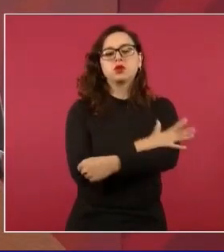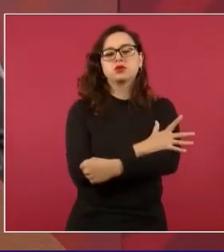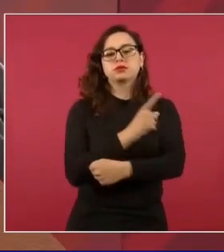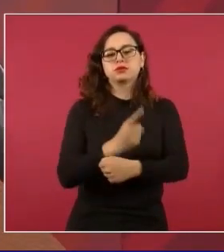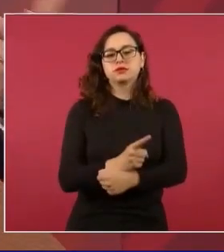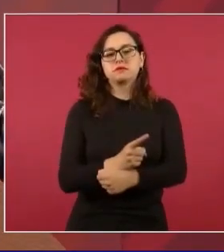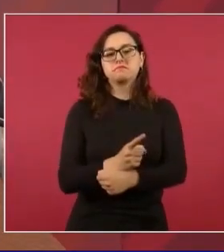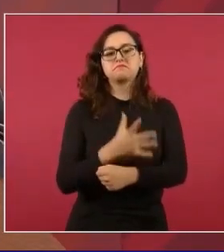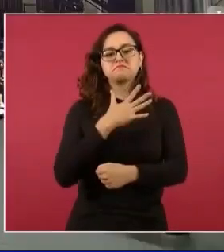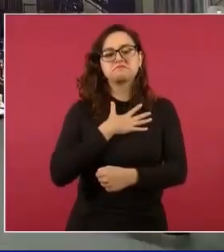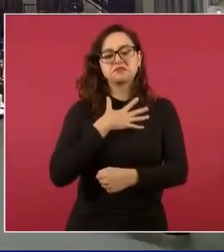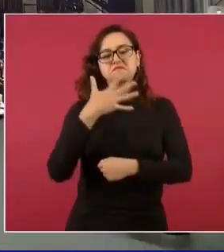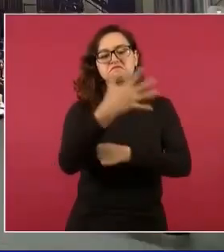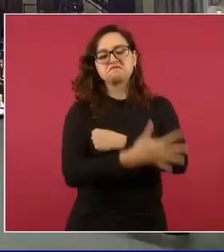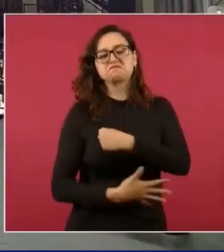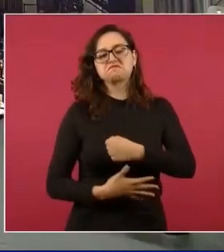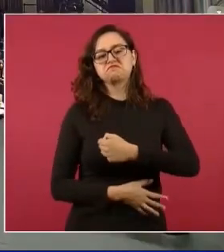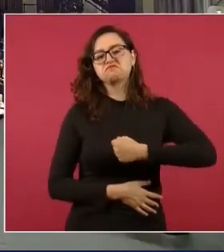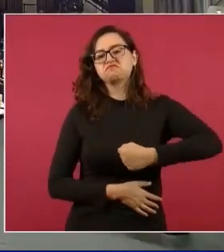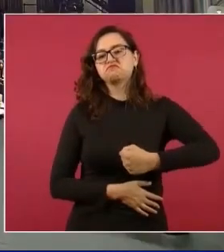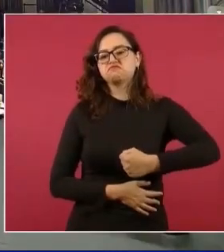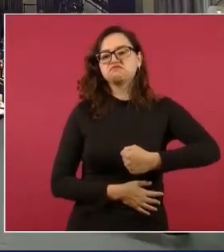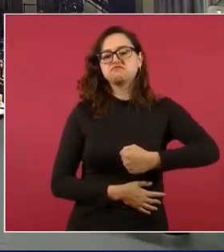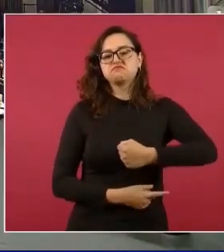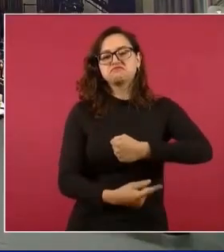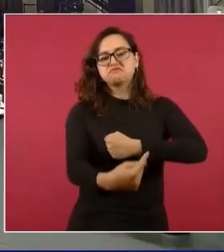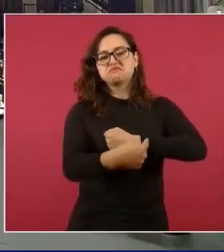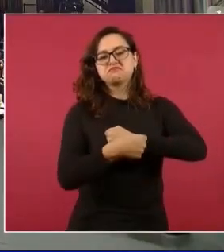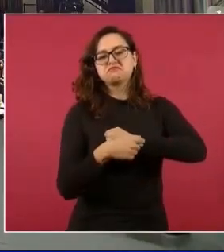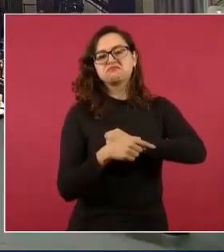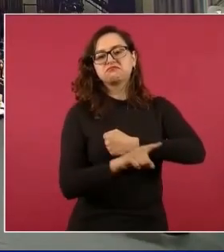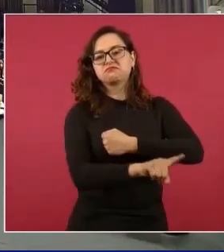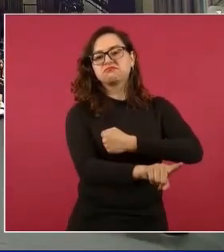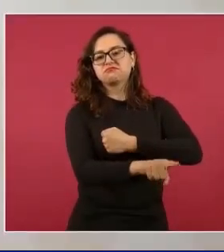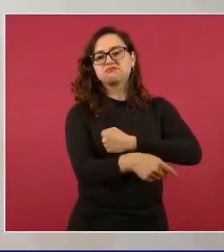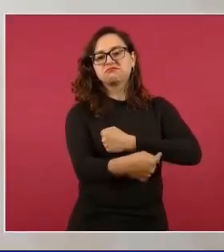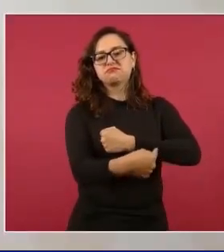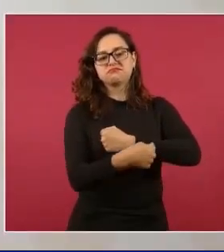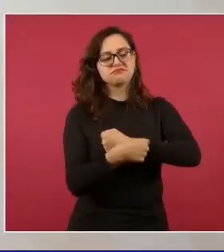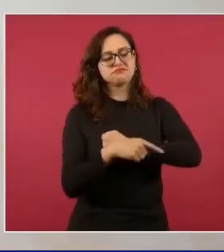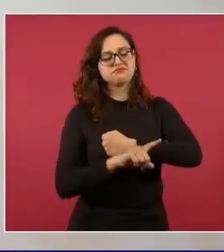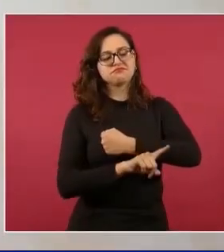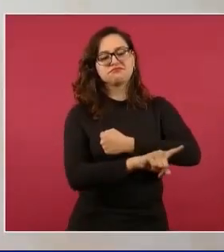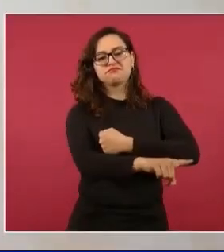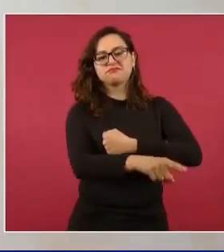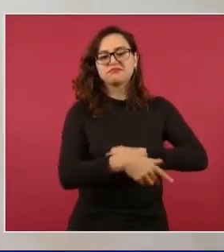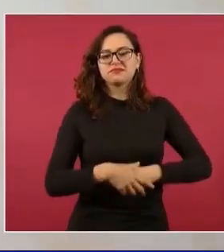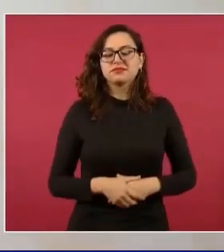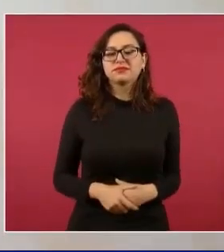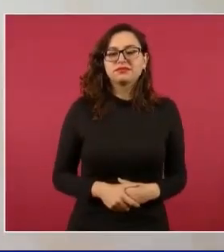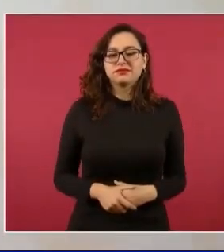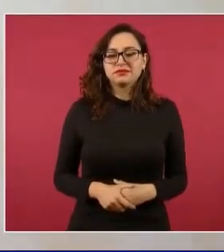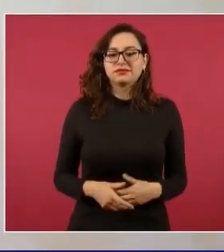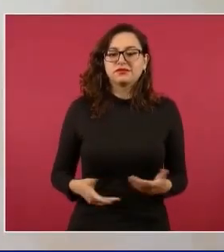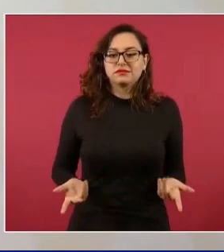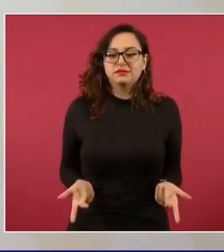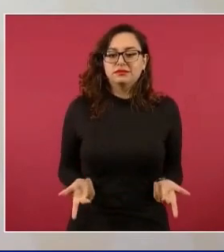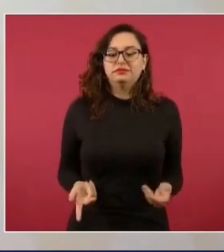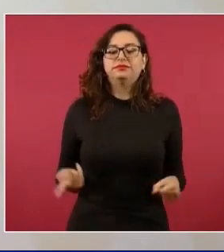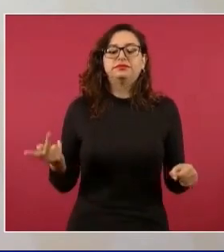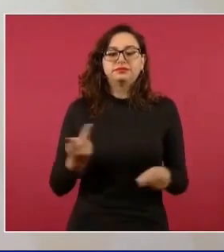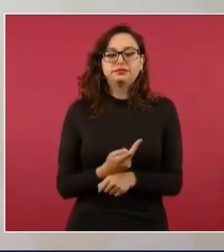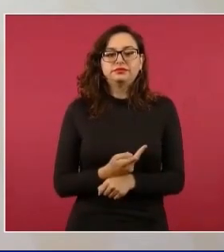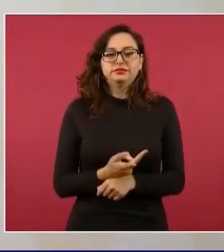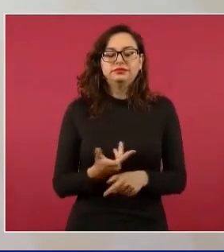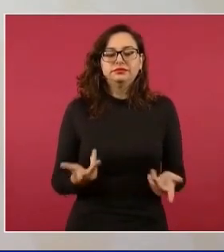porque hay algunos que se les hace fácil y dicen, no, no va a pasar nada, además